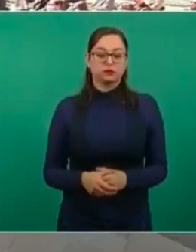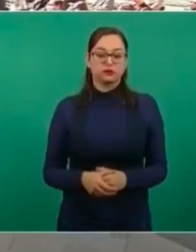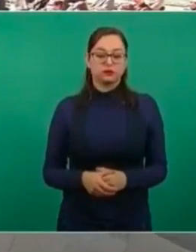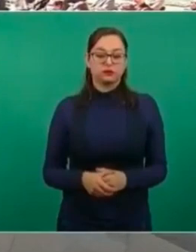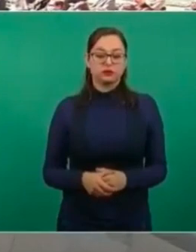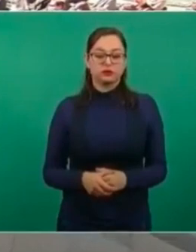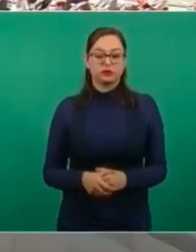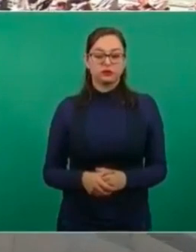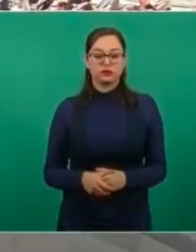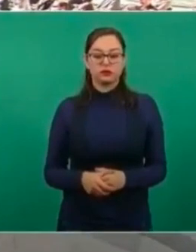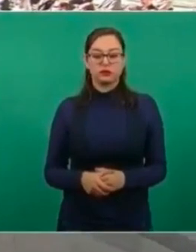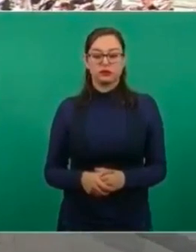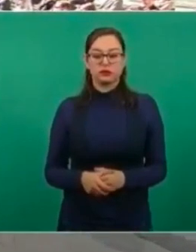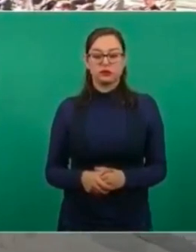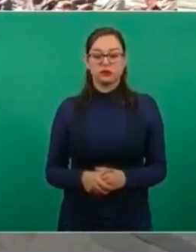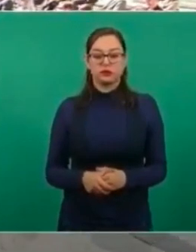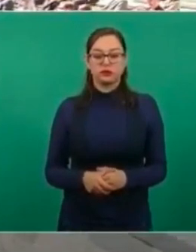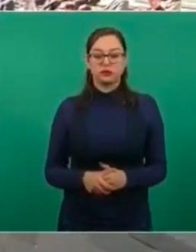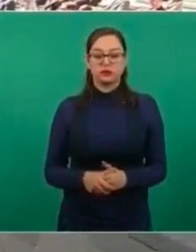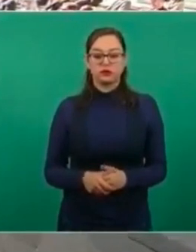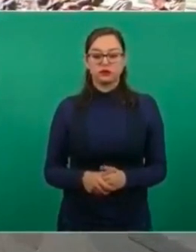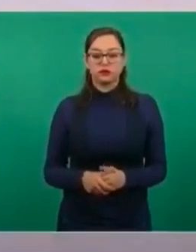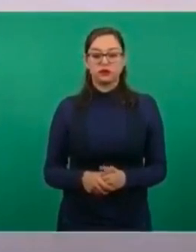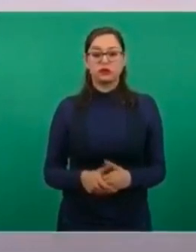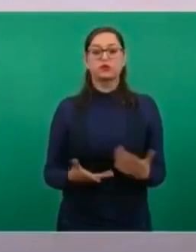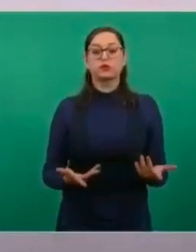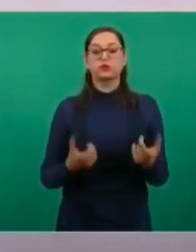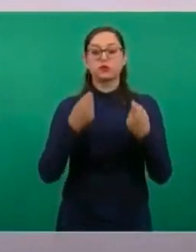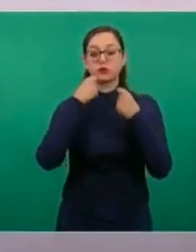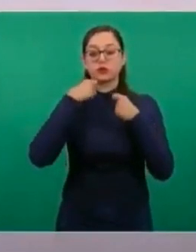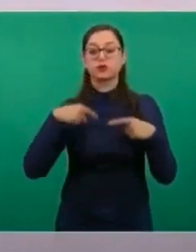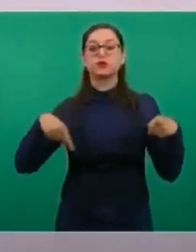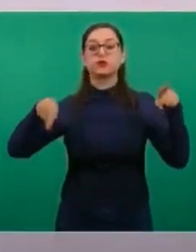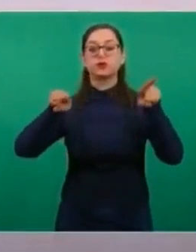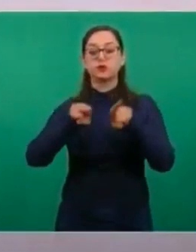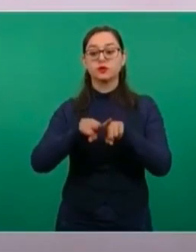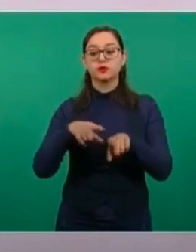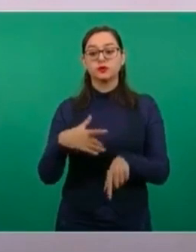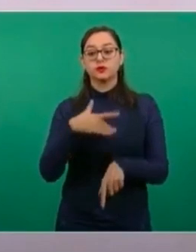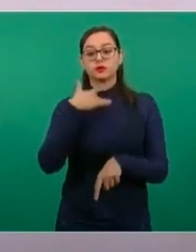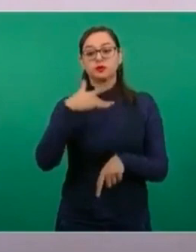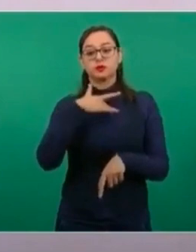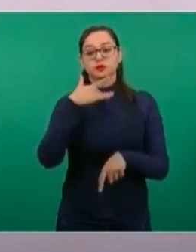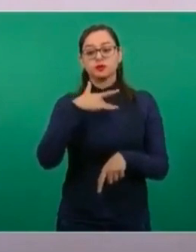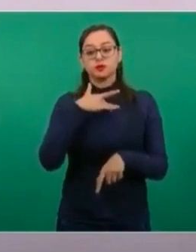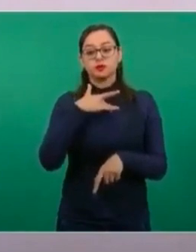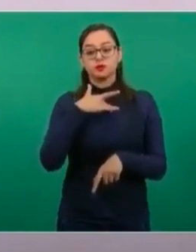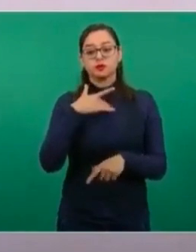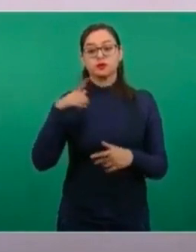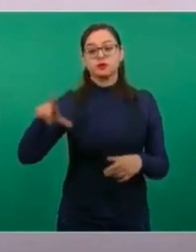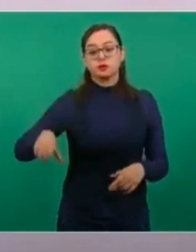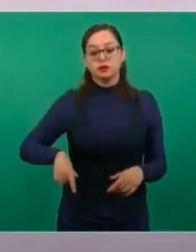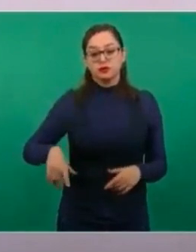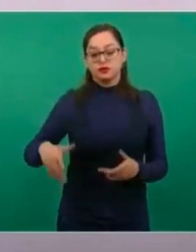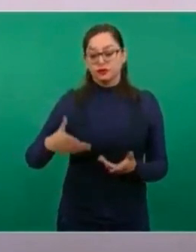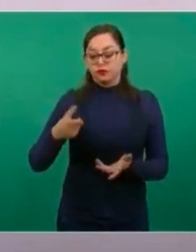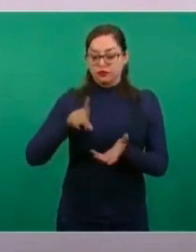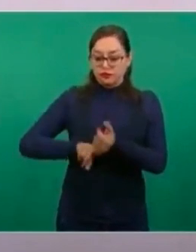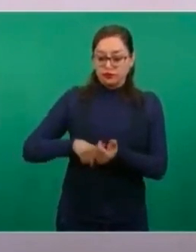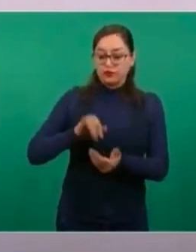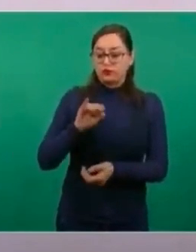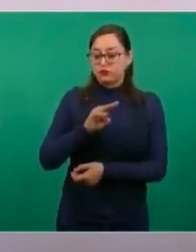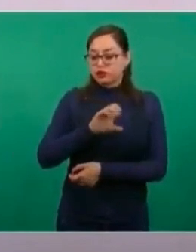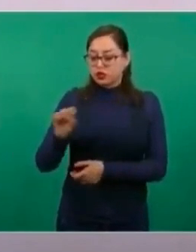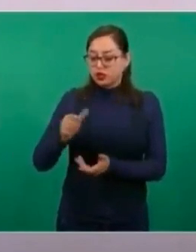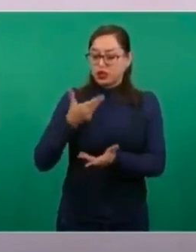También desear que sigan mejorando todos los servicios que se ofrecen en